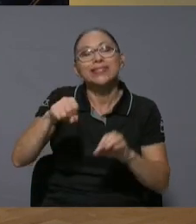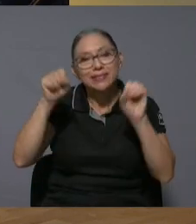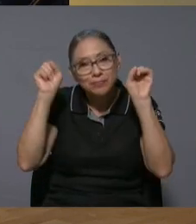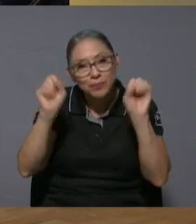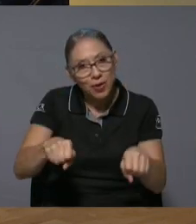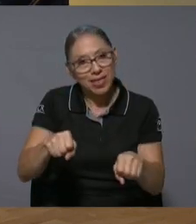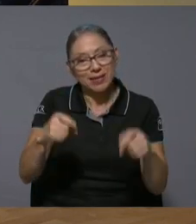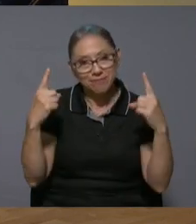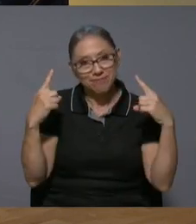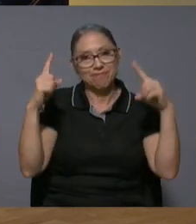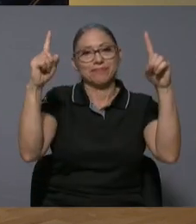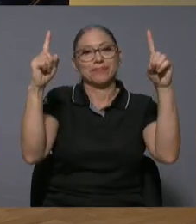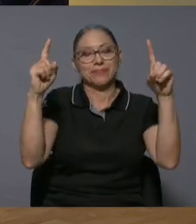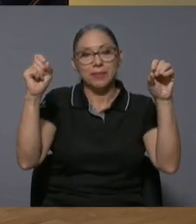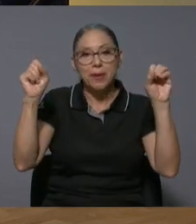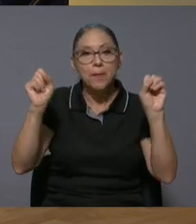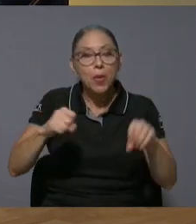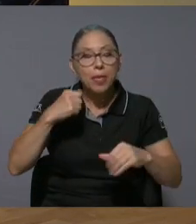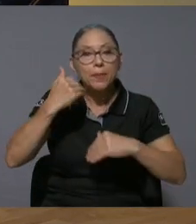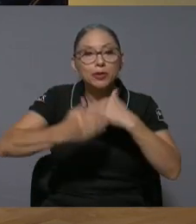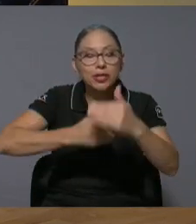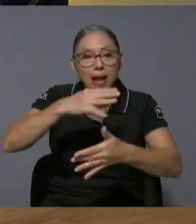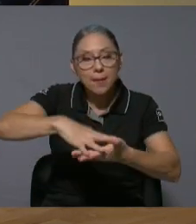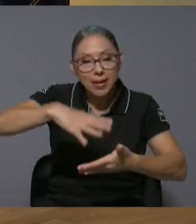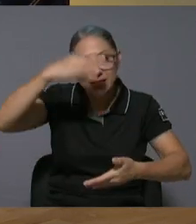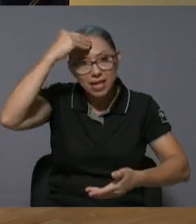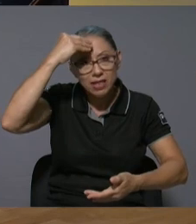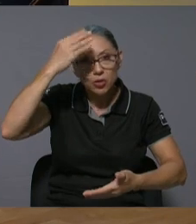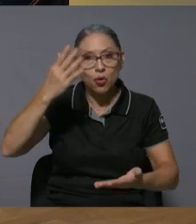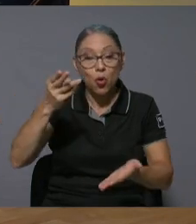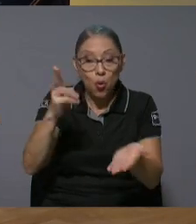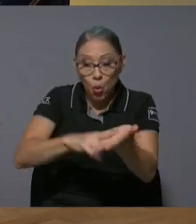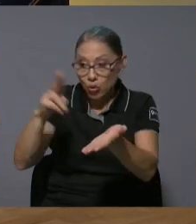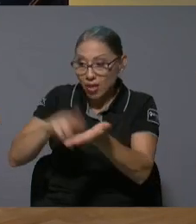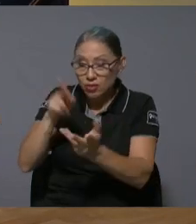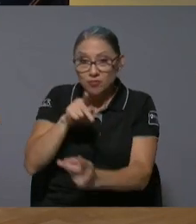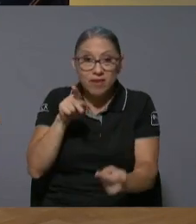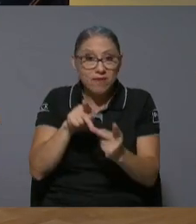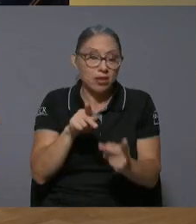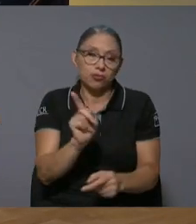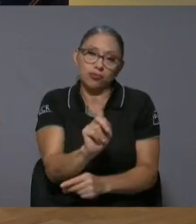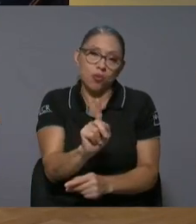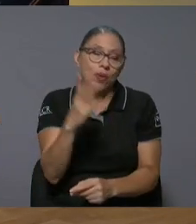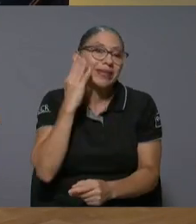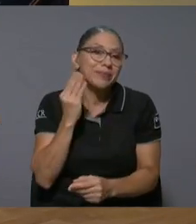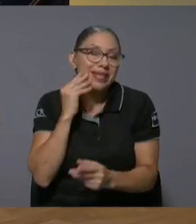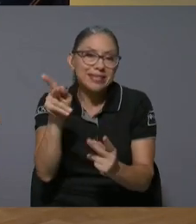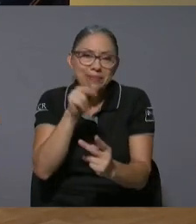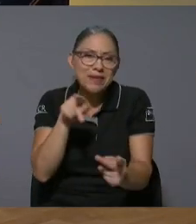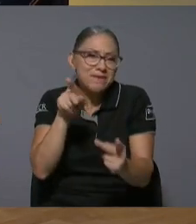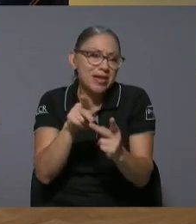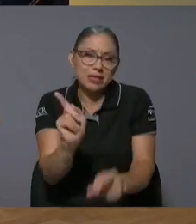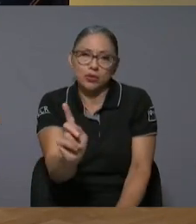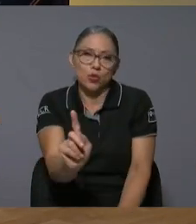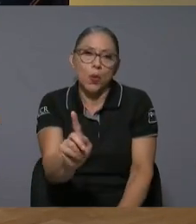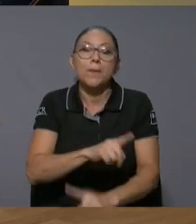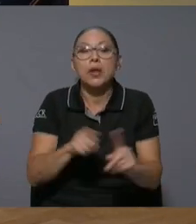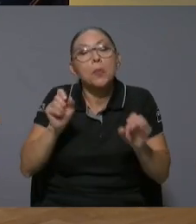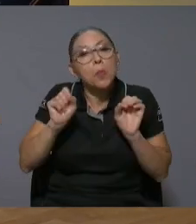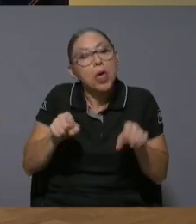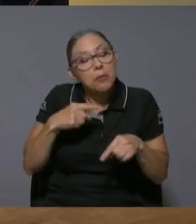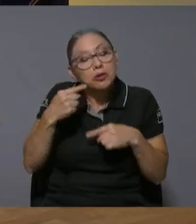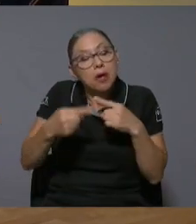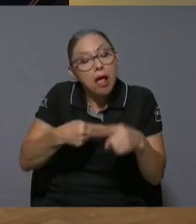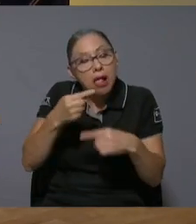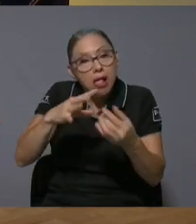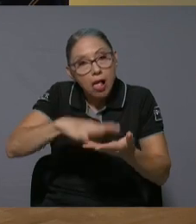cosas y cómo podemos ir aprendiendo porque no son perfectos los contratos no son perfectas las experiencias pero cómo podemos ir aprendiendo para que eso